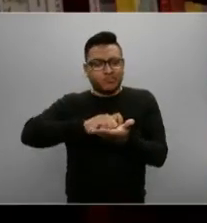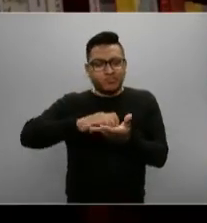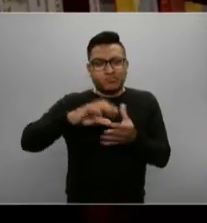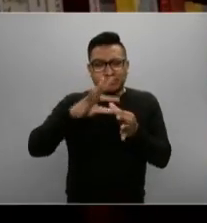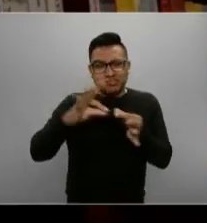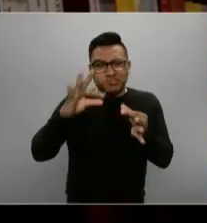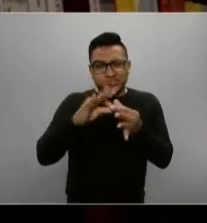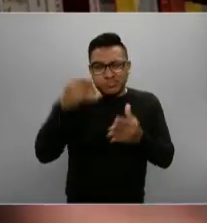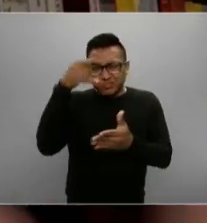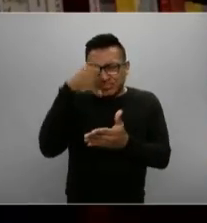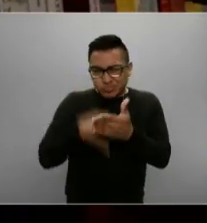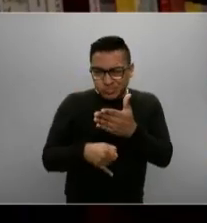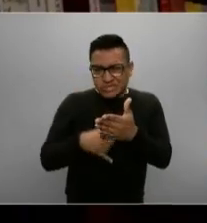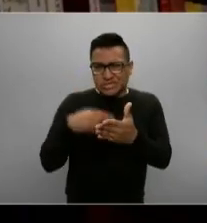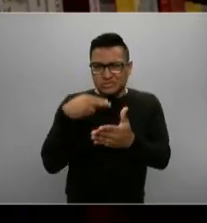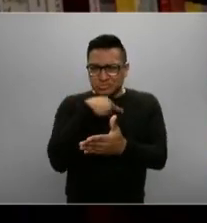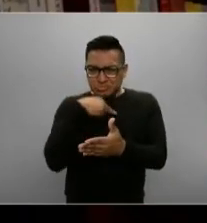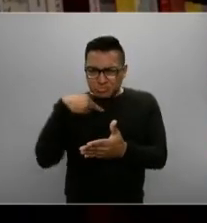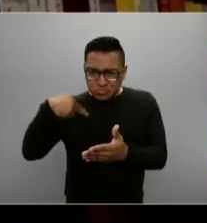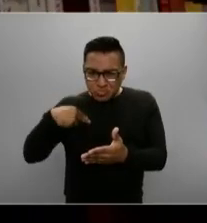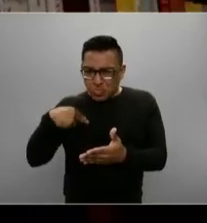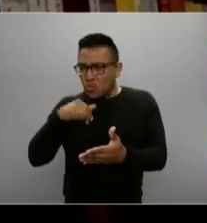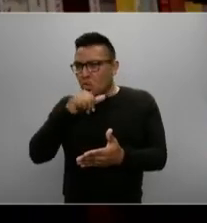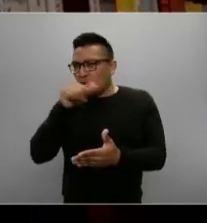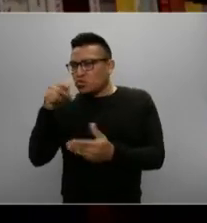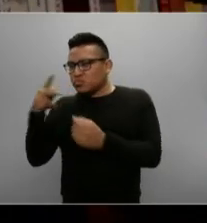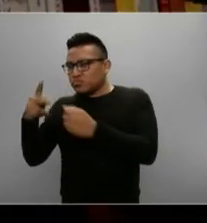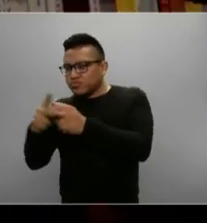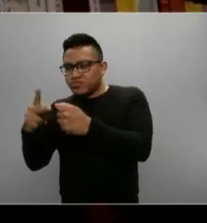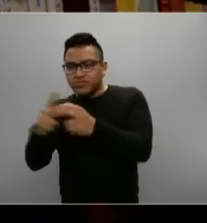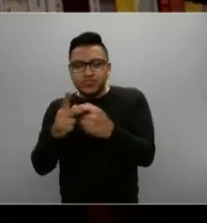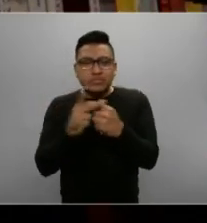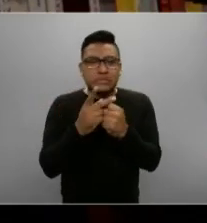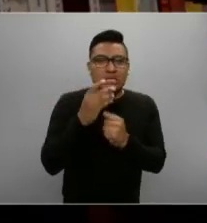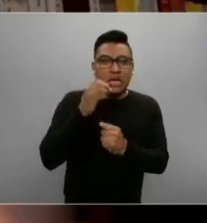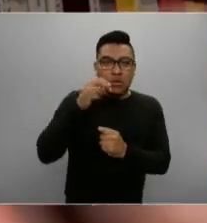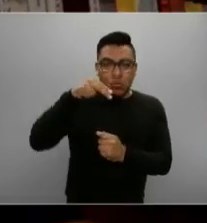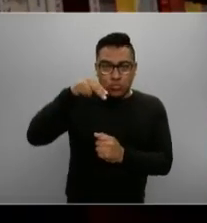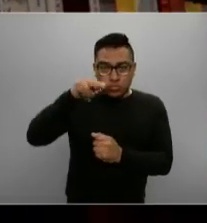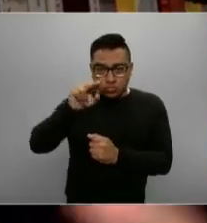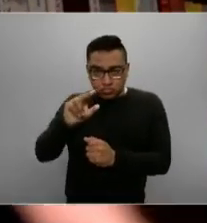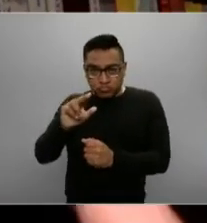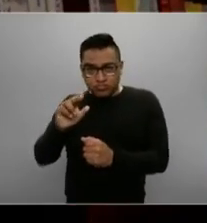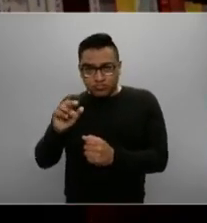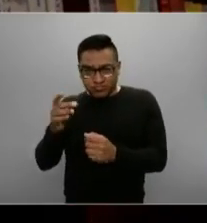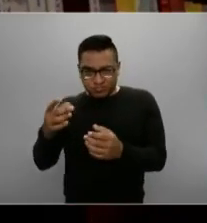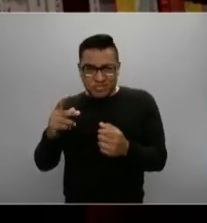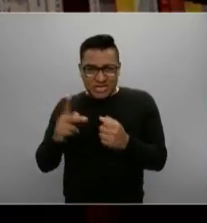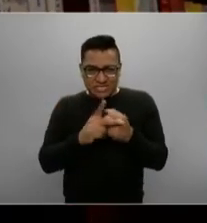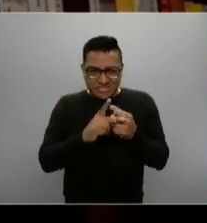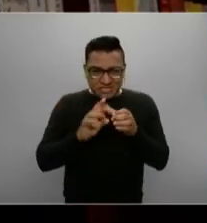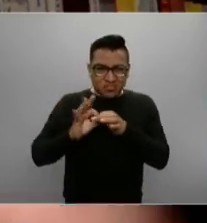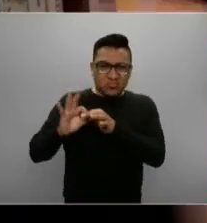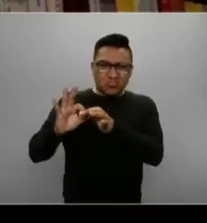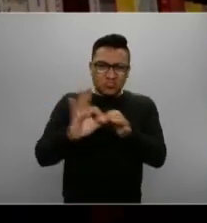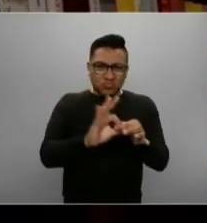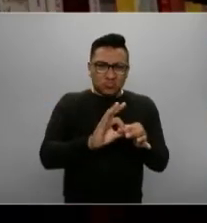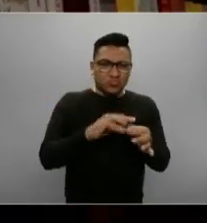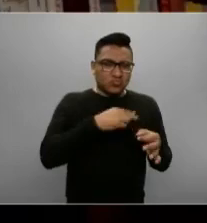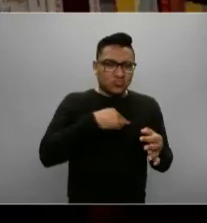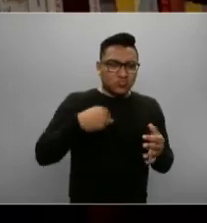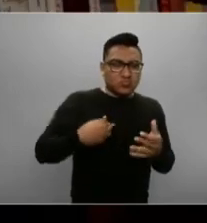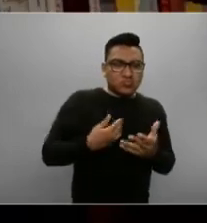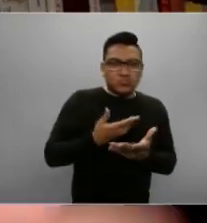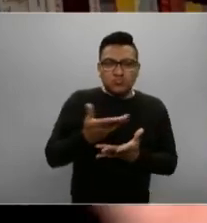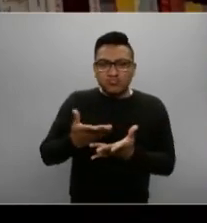compartimos con todos los países miembros de la ONU para su análisis, para su discusión. Estamos